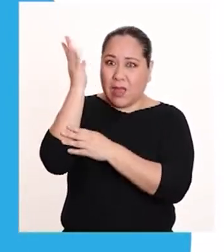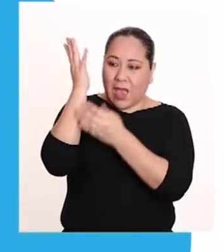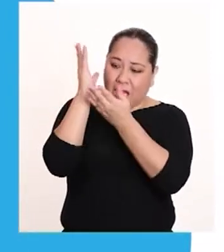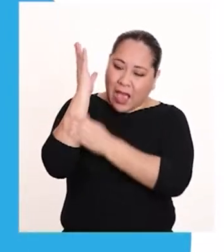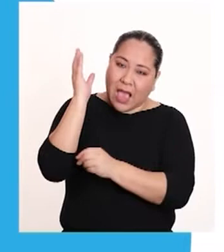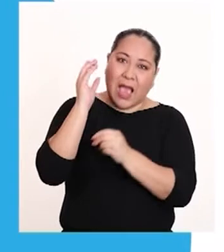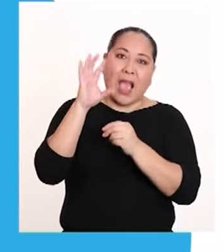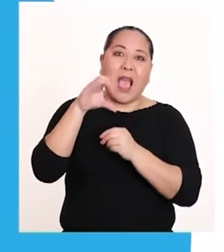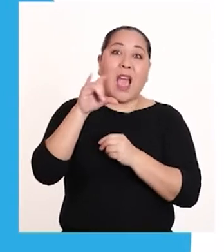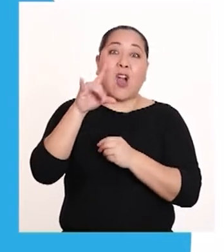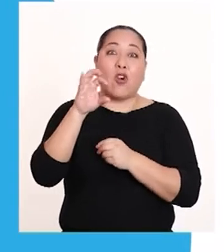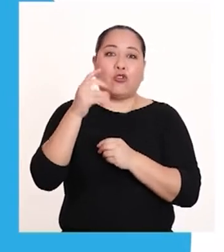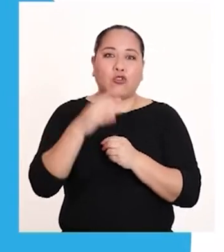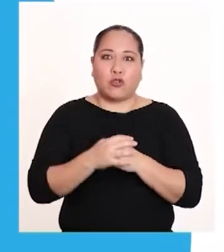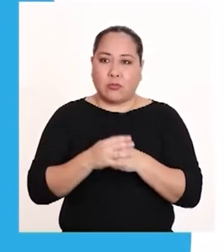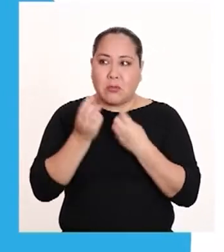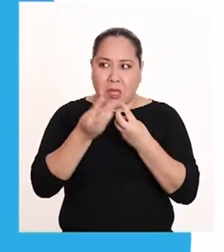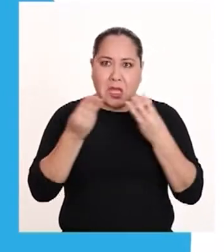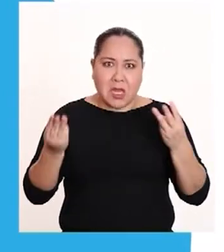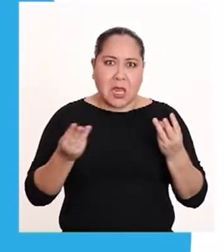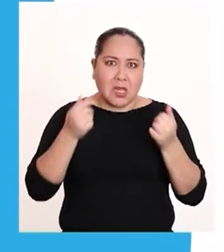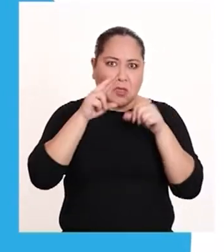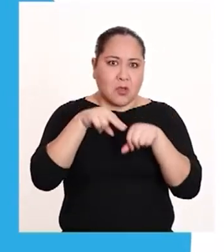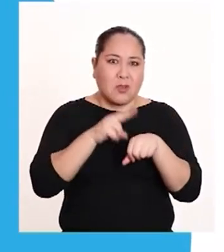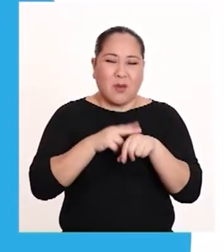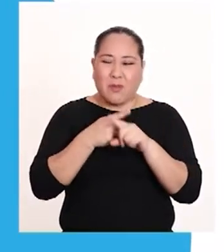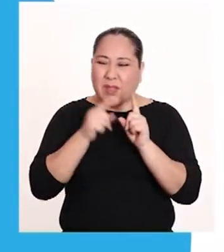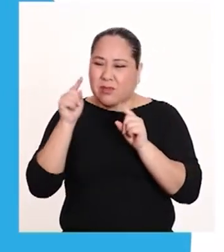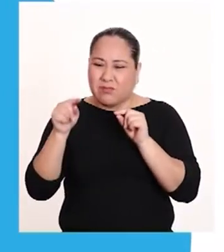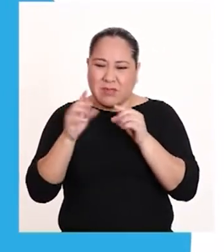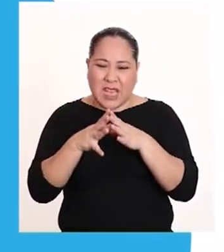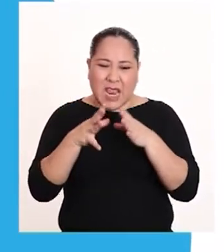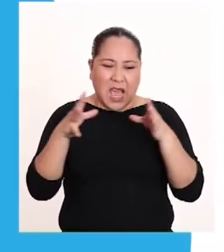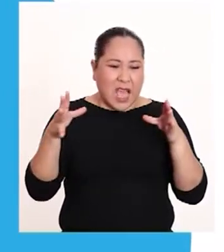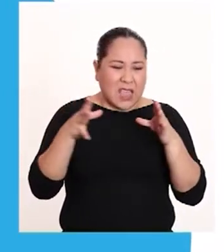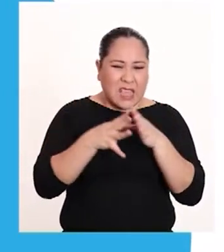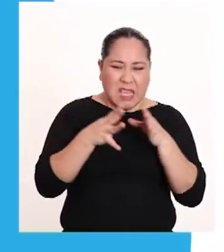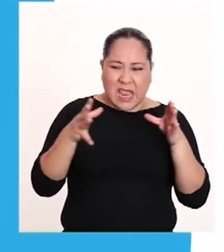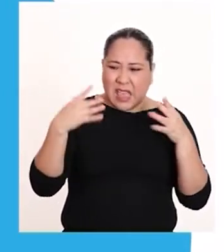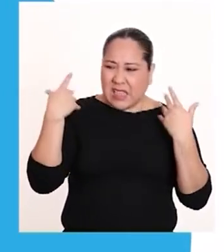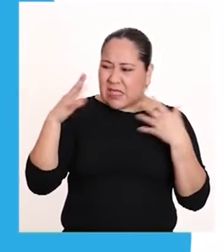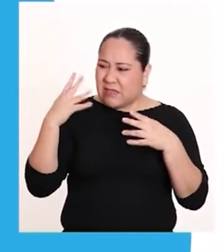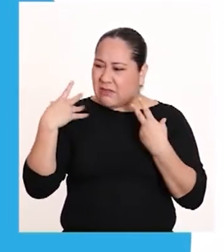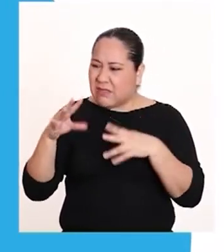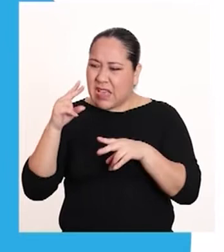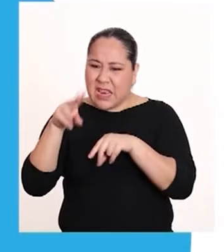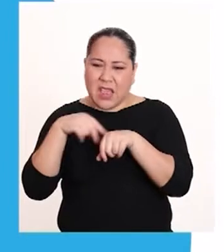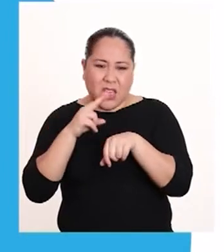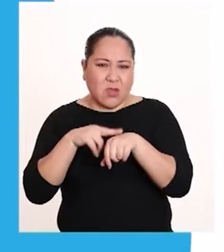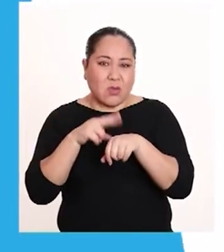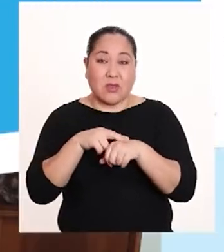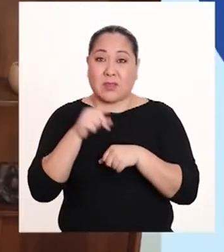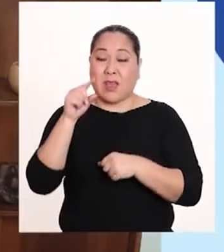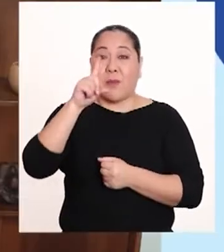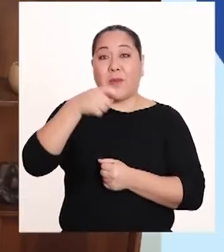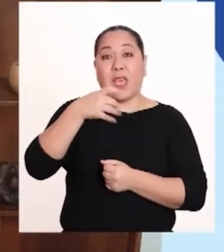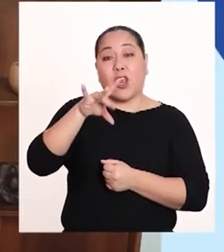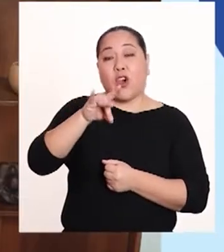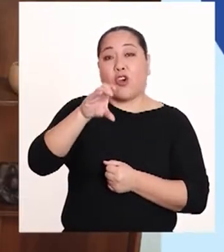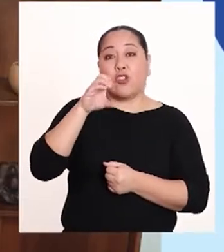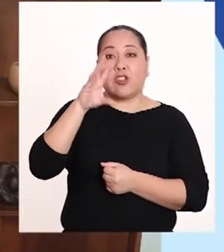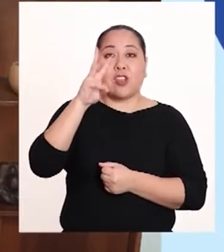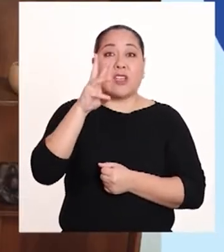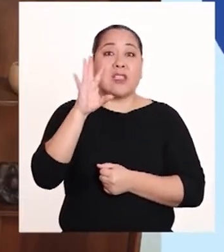útiles. Pero el ser humano no se conformaba con las moléculas gigantes que ya existían en la naturaleza. Desde